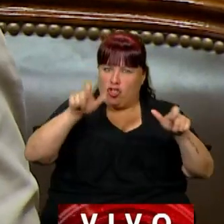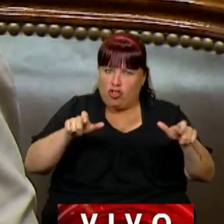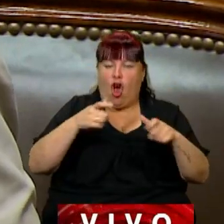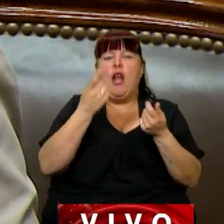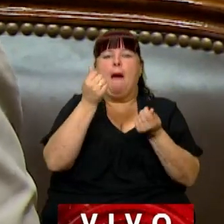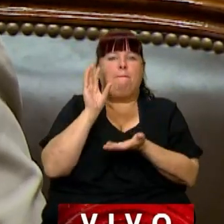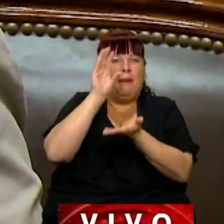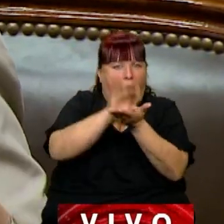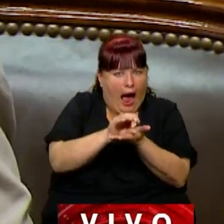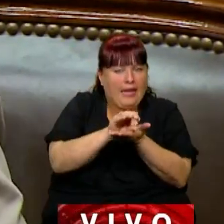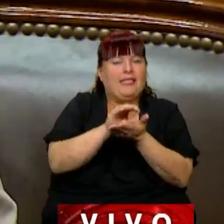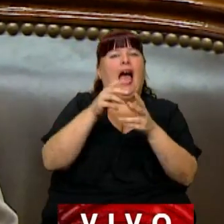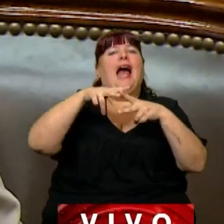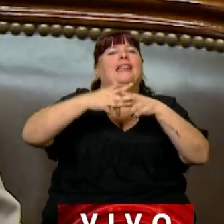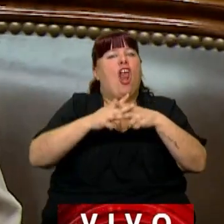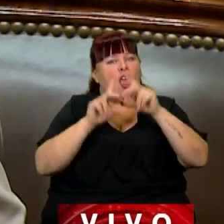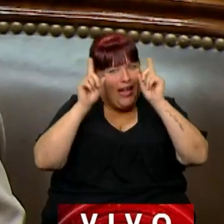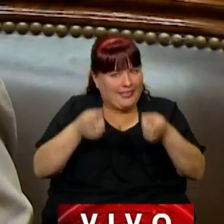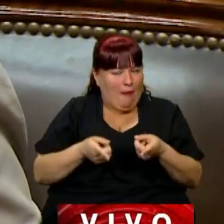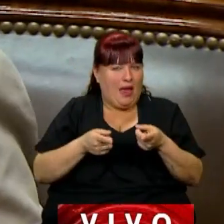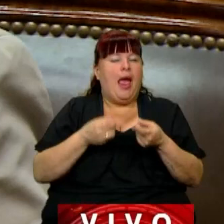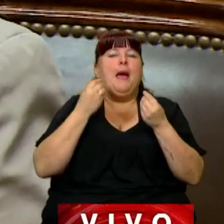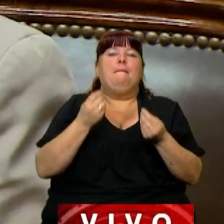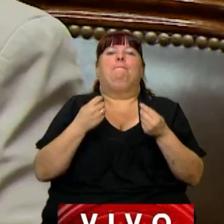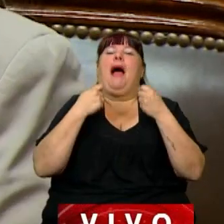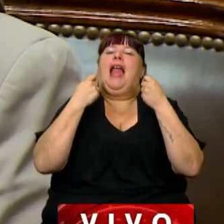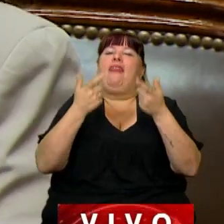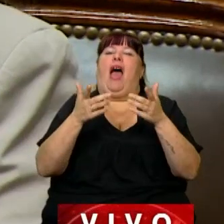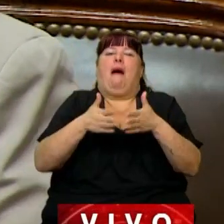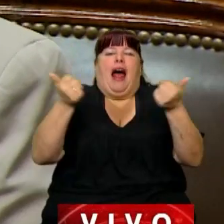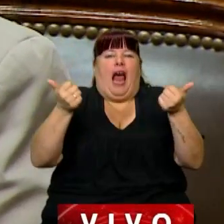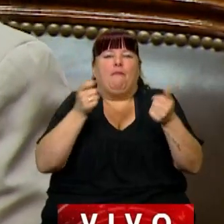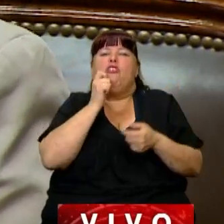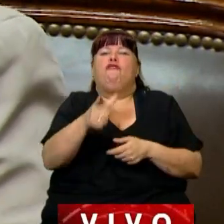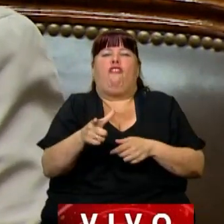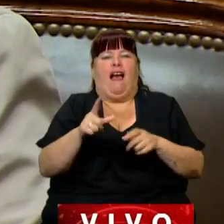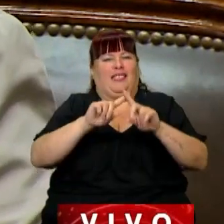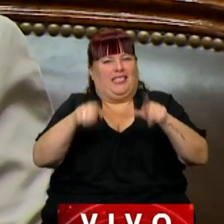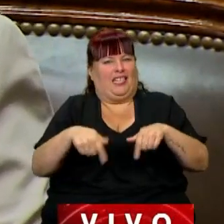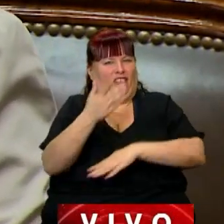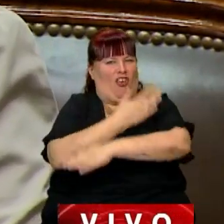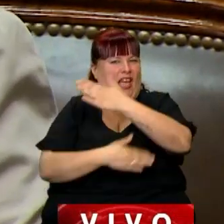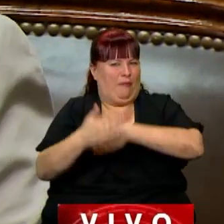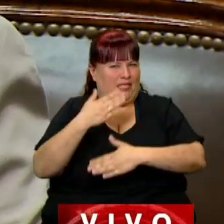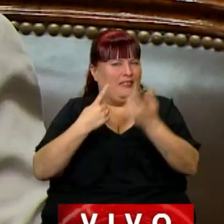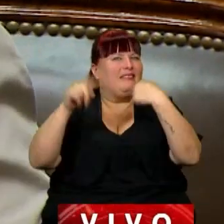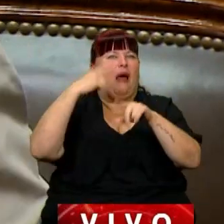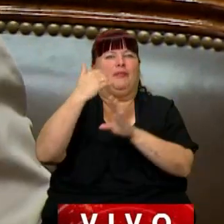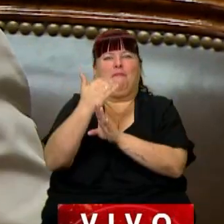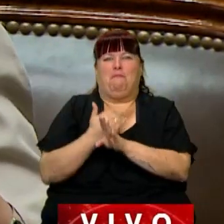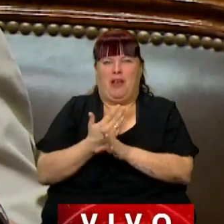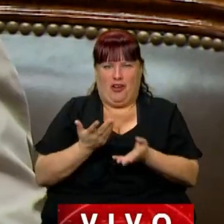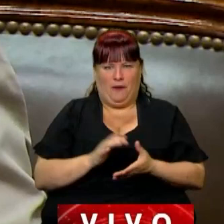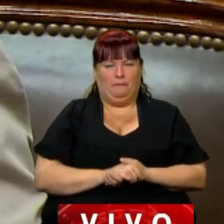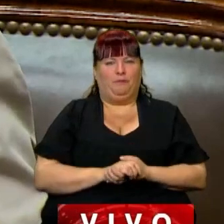recursos económicos, recursos tecnológicos, para poder hacer más ágil y más fácil el certificado